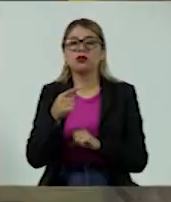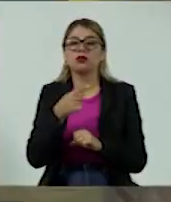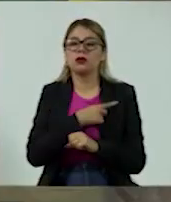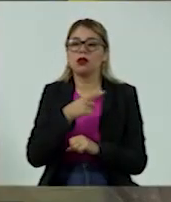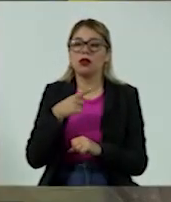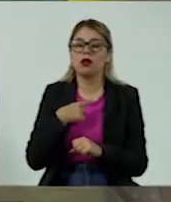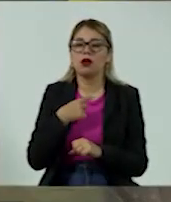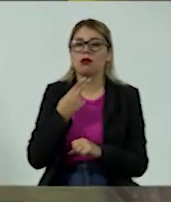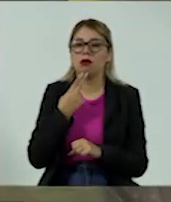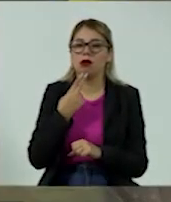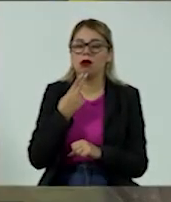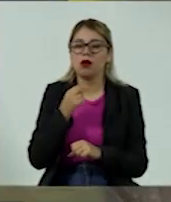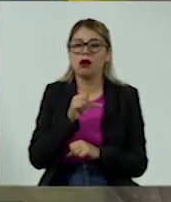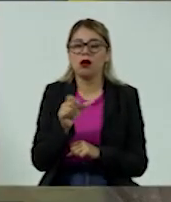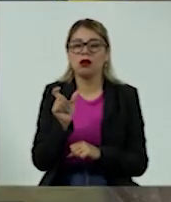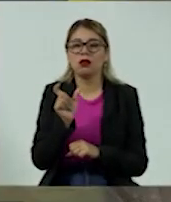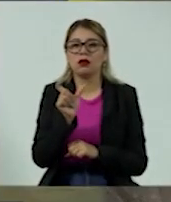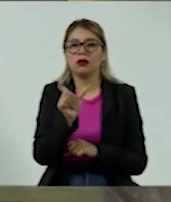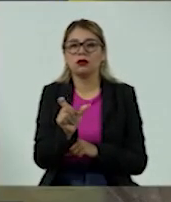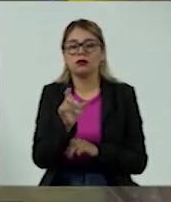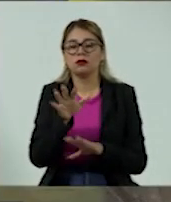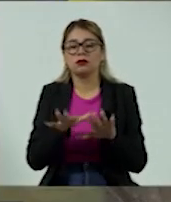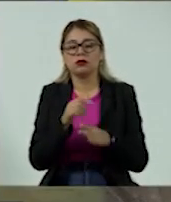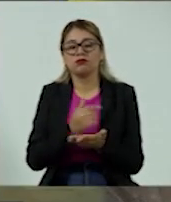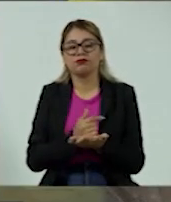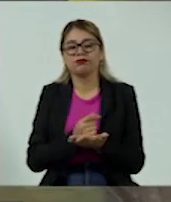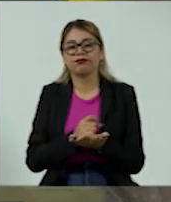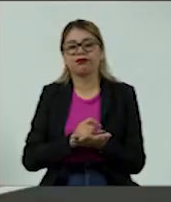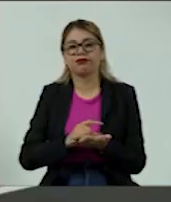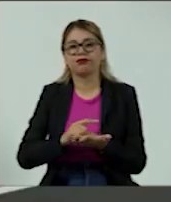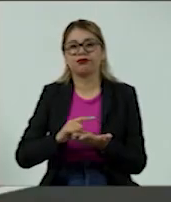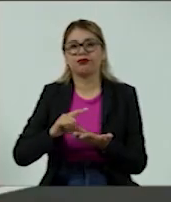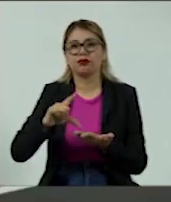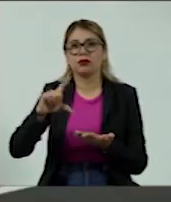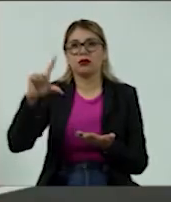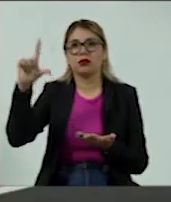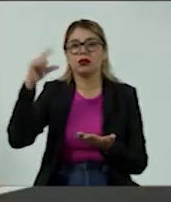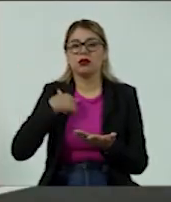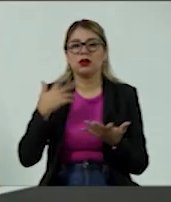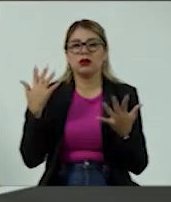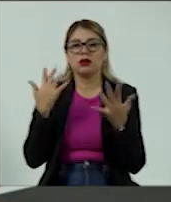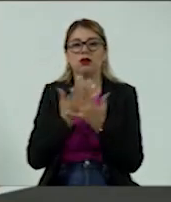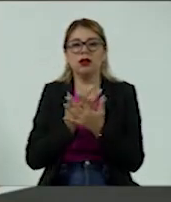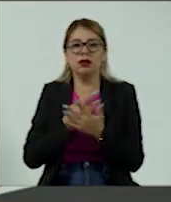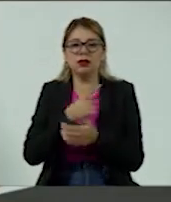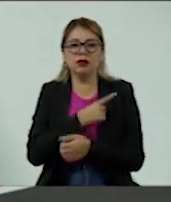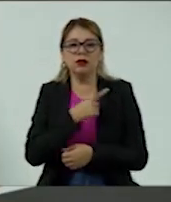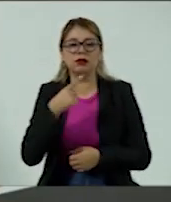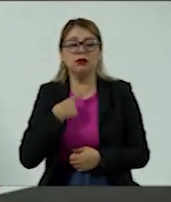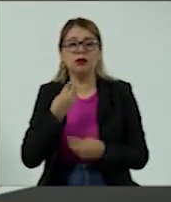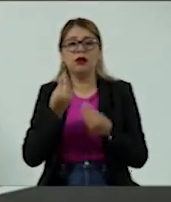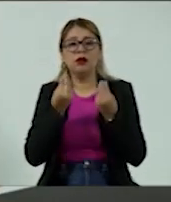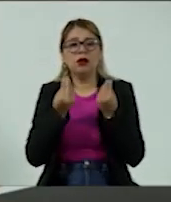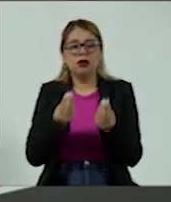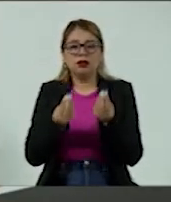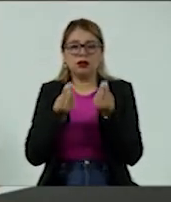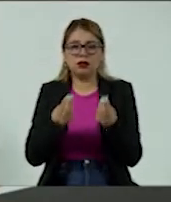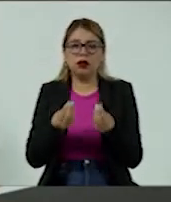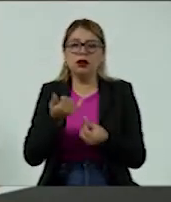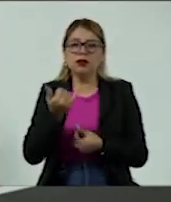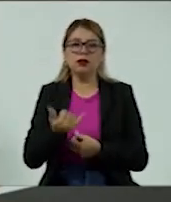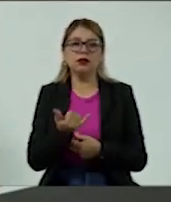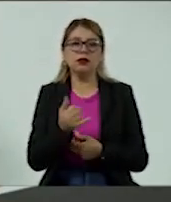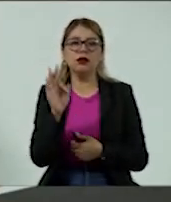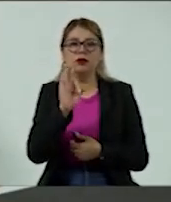las tarjetas, porque de repente podemos llegar a tener un problema gravísimo en donde estemos muy endeudados, donde nuestro